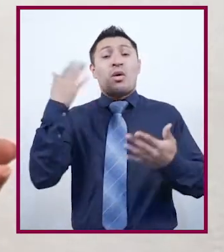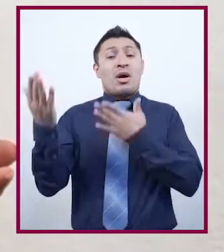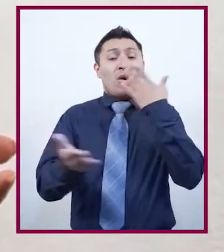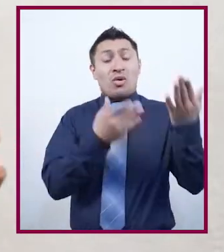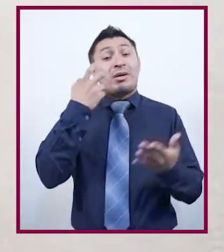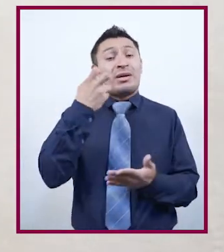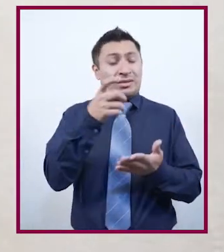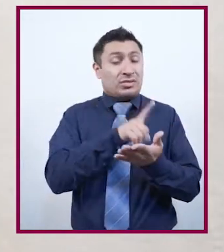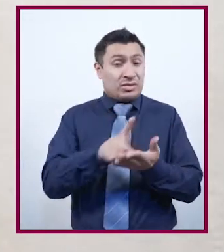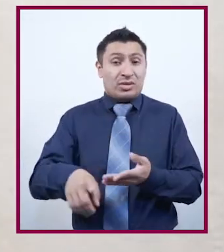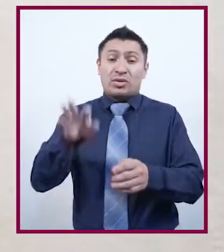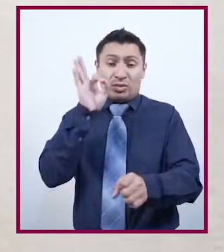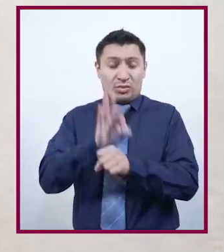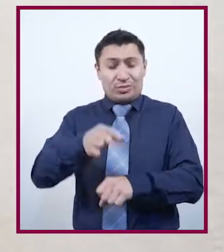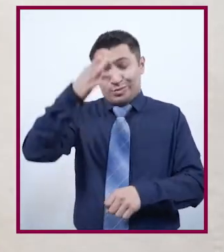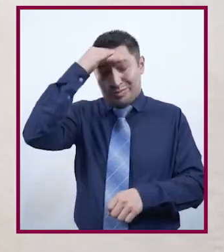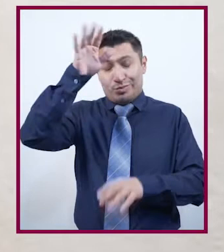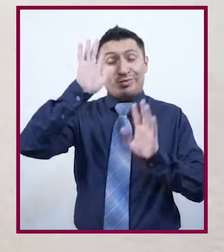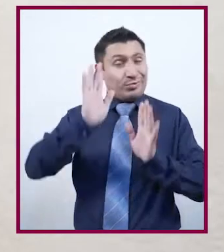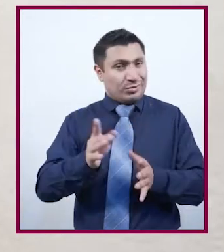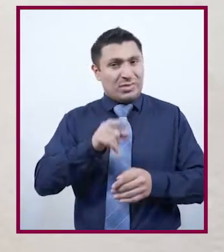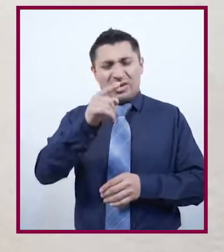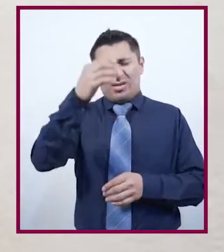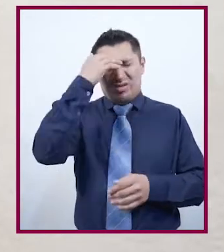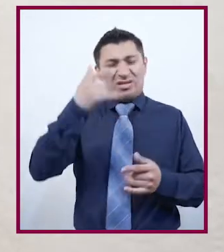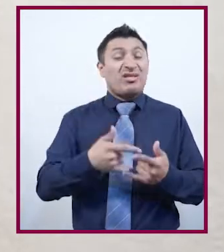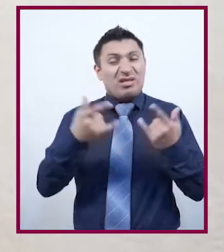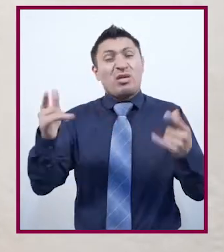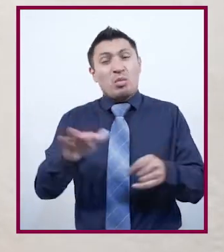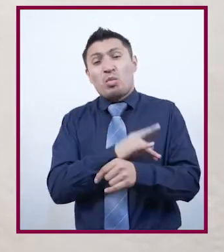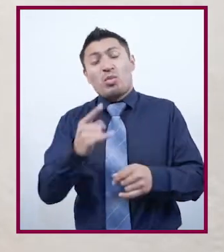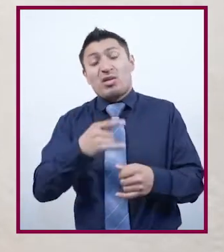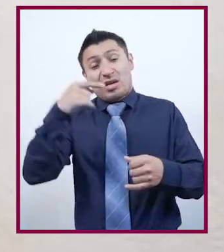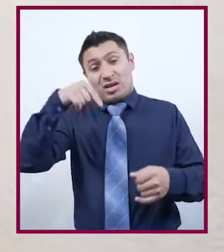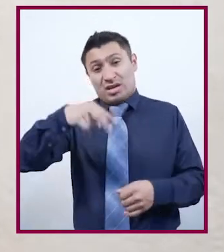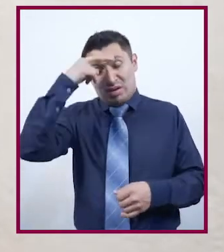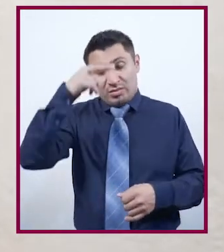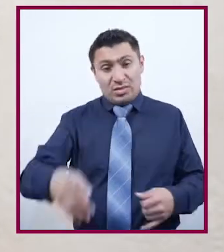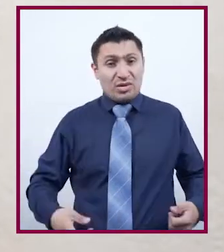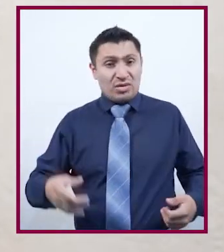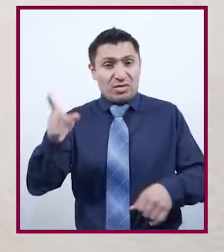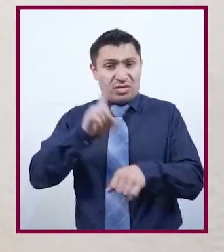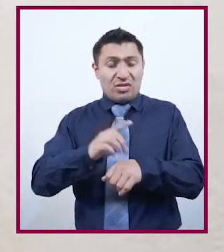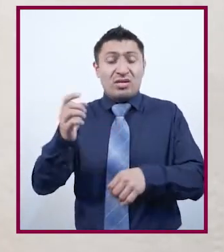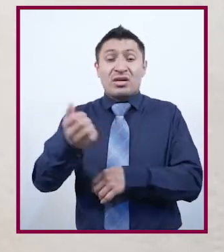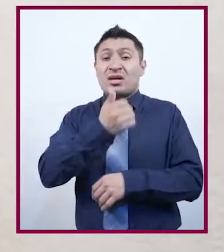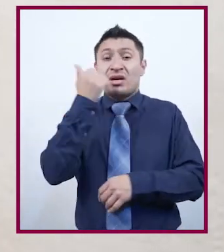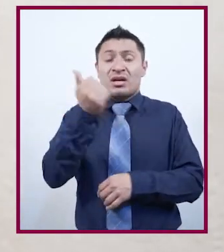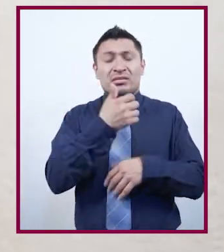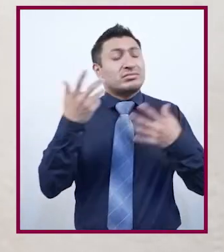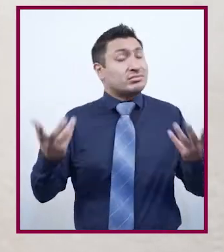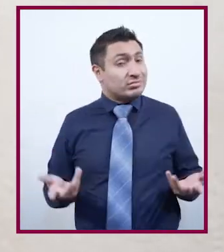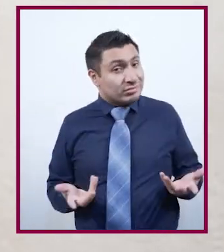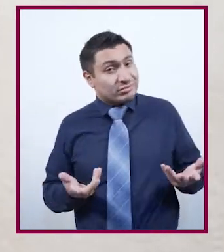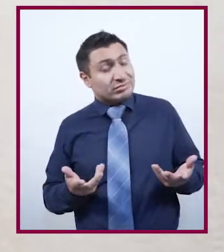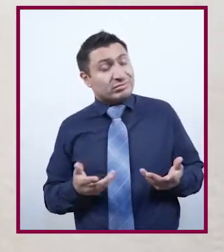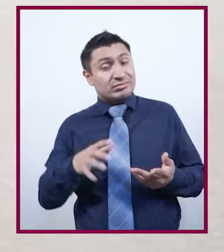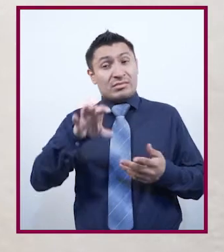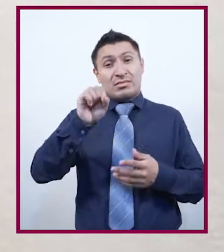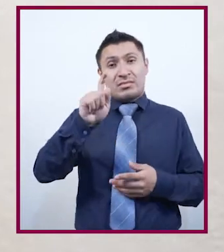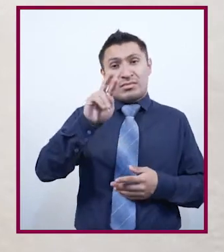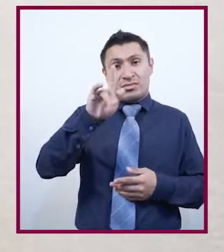estudiaran. Derecho que supieron defender. ¿Tú conoces la historia de por qué se celebra en México el Día del Estudiante?